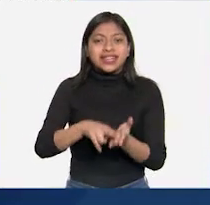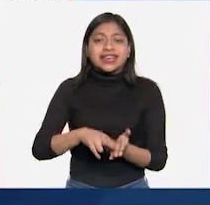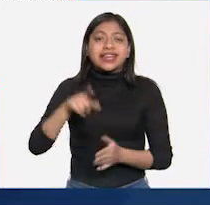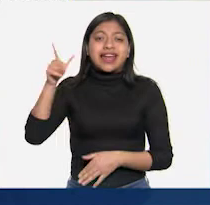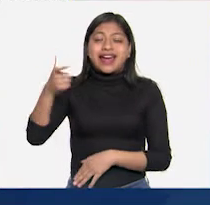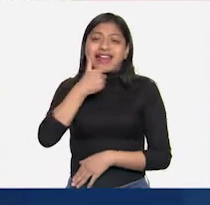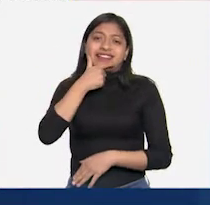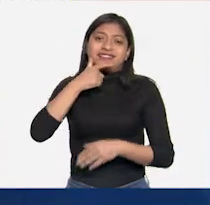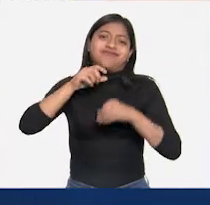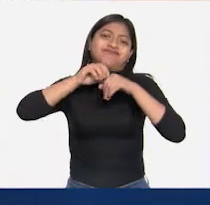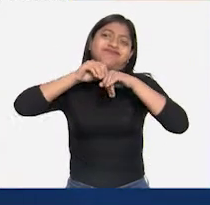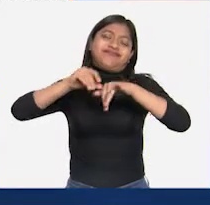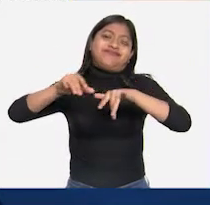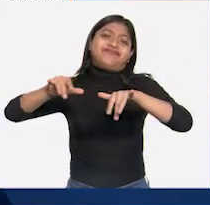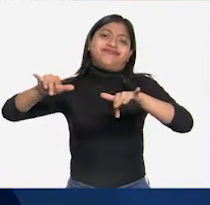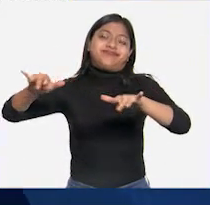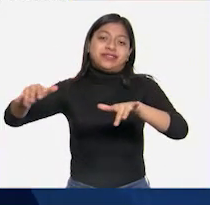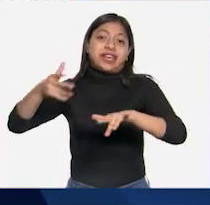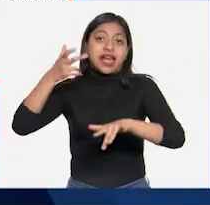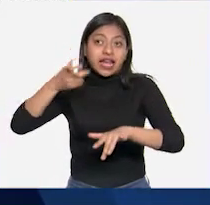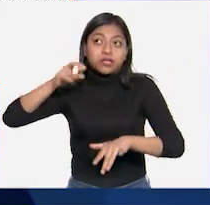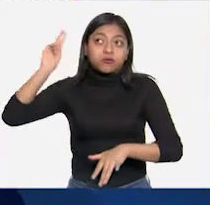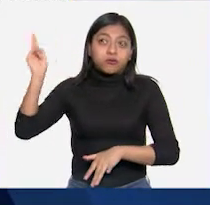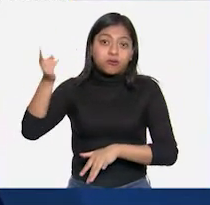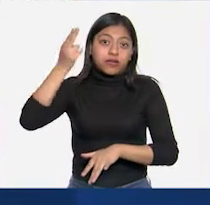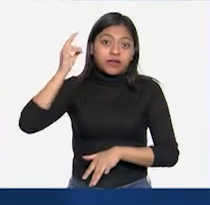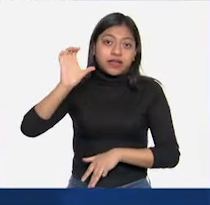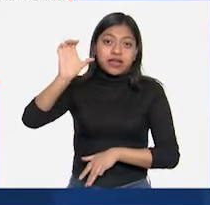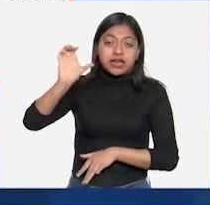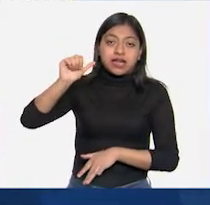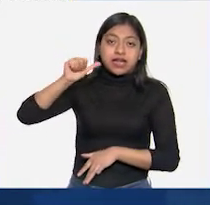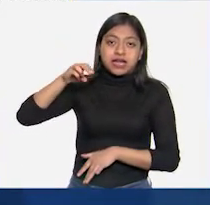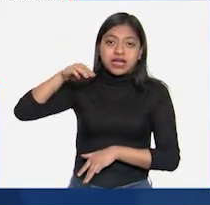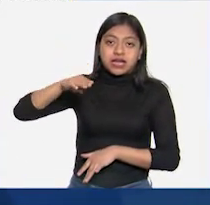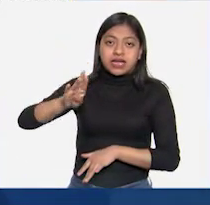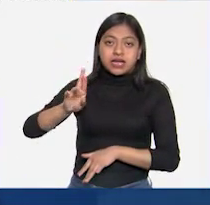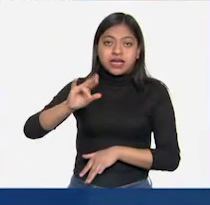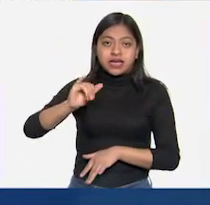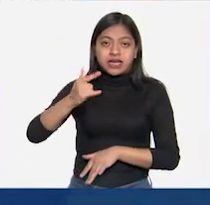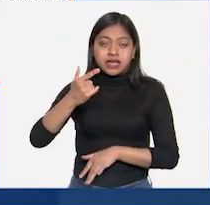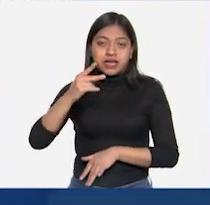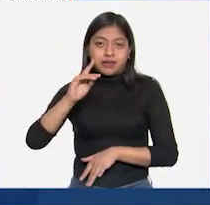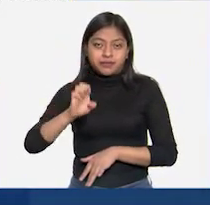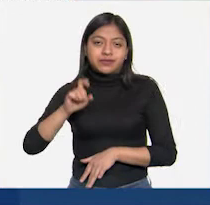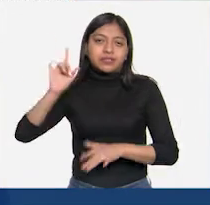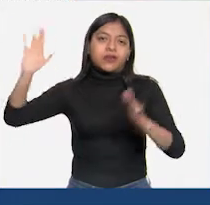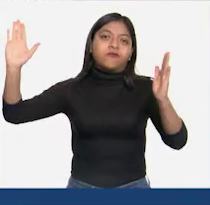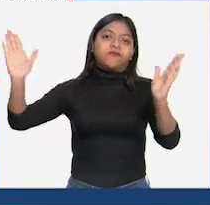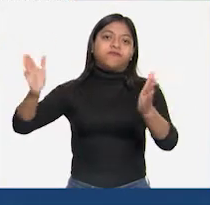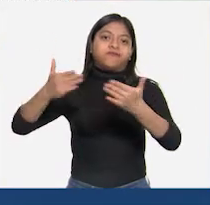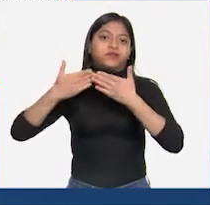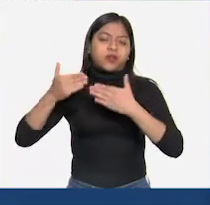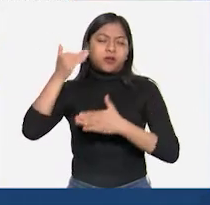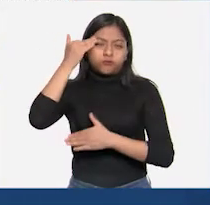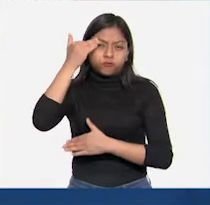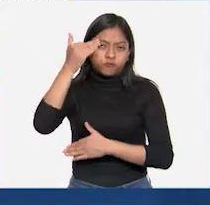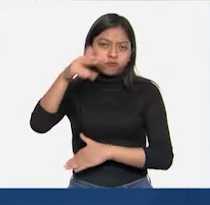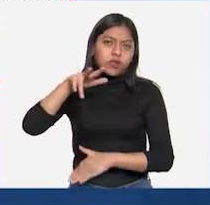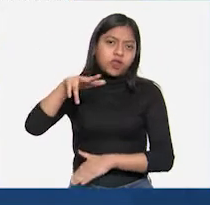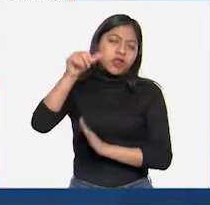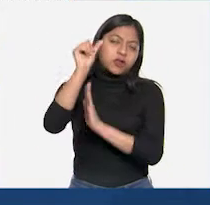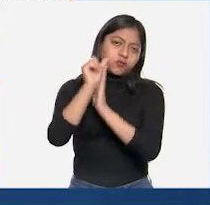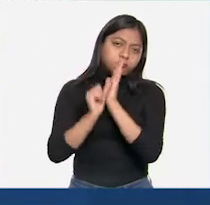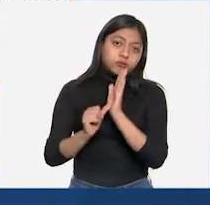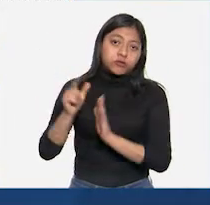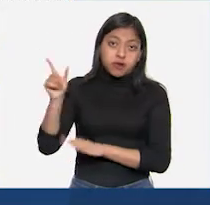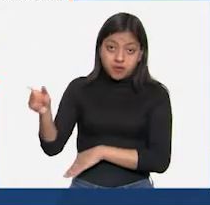Inglaterra e hizo que la Universidad de Cambridge cerrara por un periodo de 18 meses. Isaac Newton, un